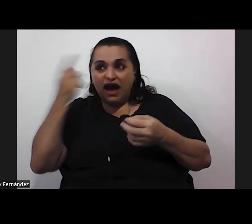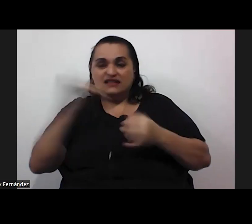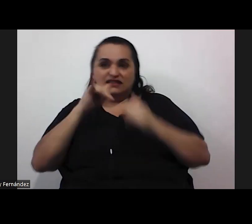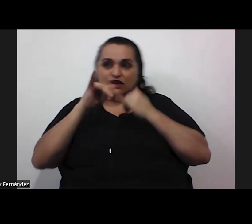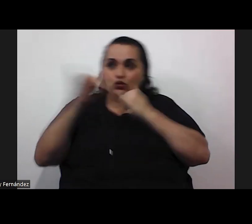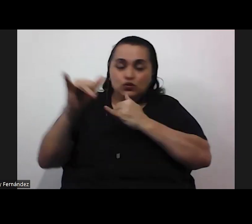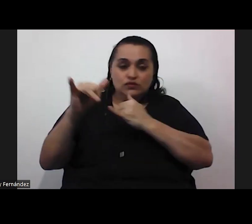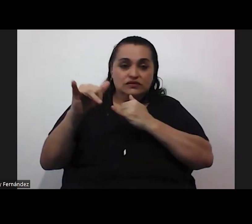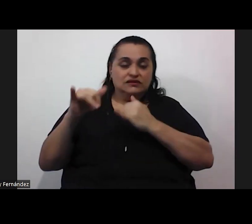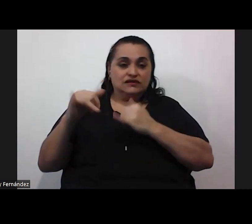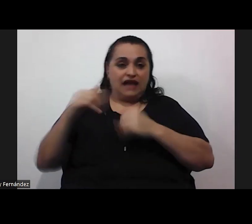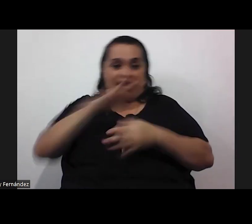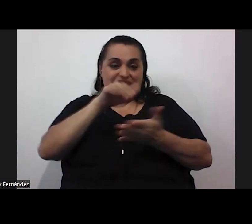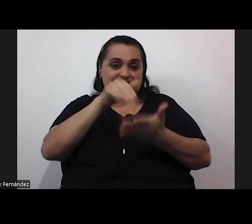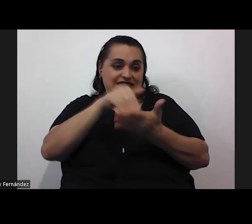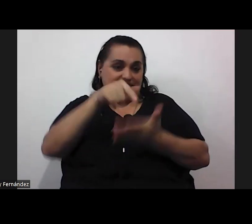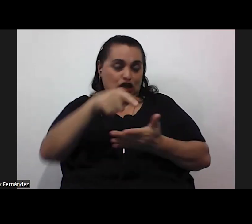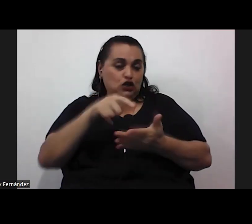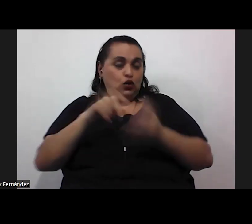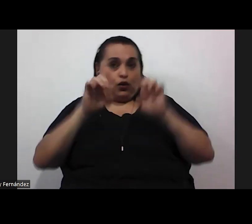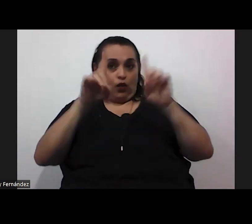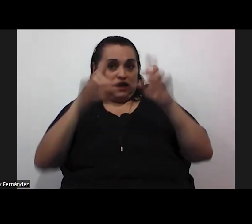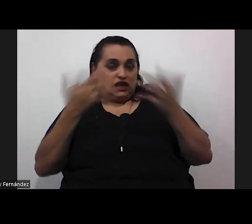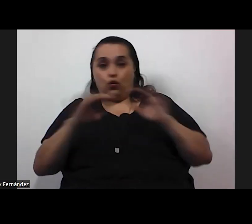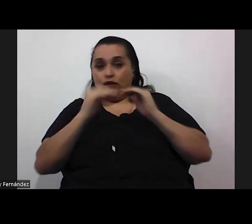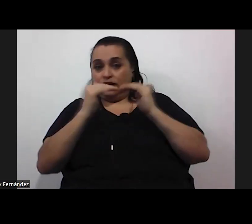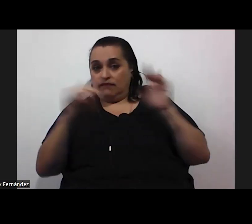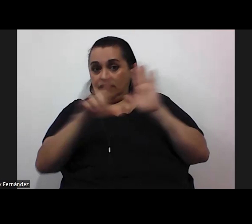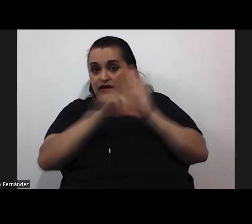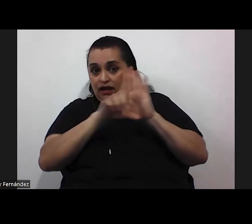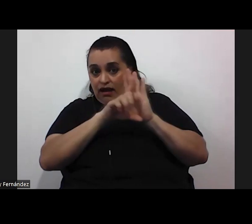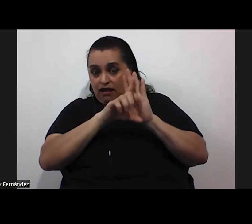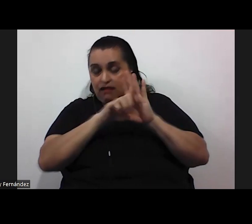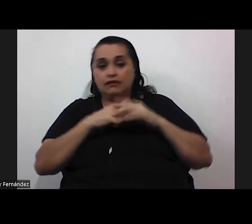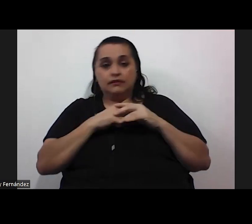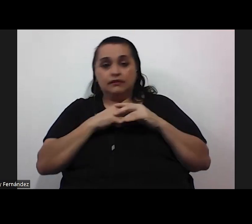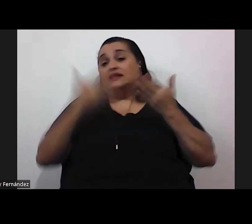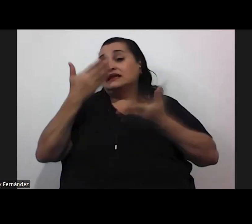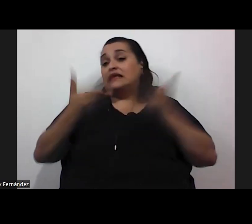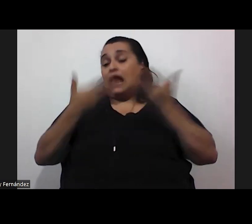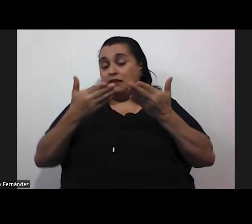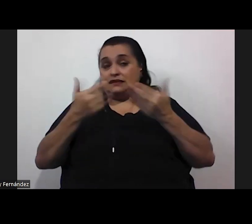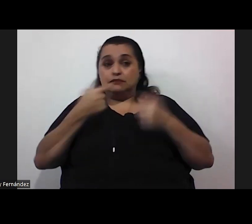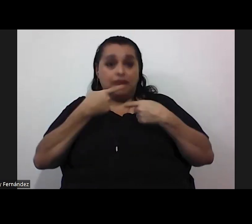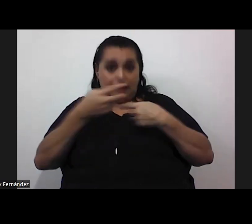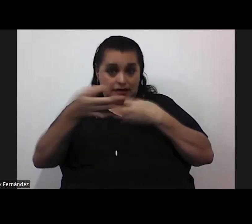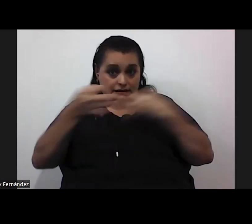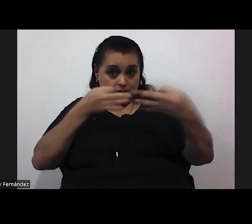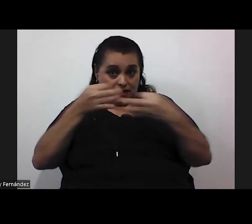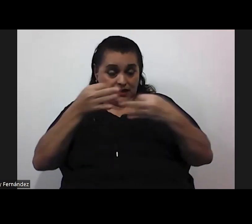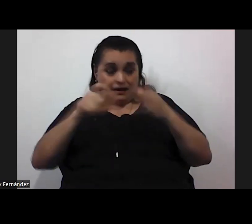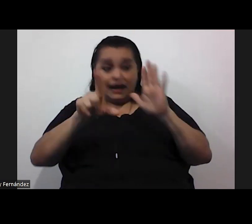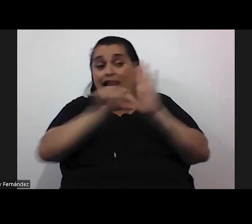no sé en el centro educativo o a nivel legal bueno tal vez es para establecerles que tenemos una ley